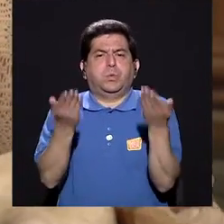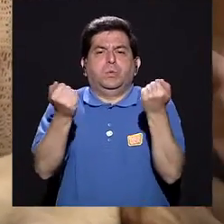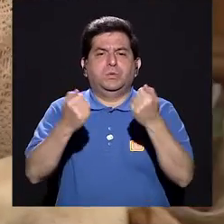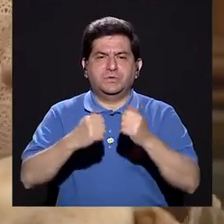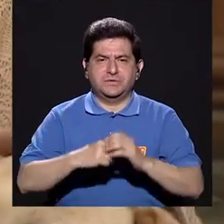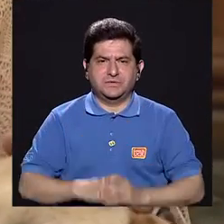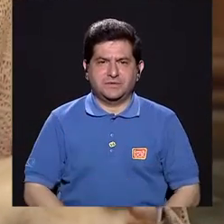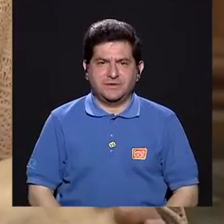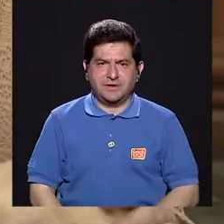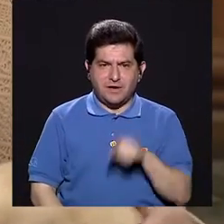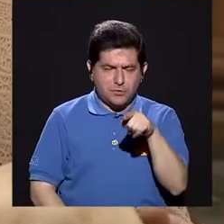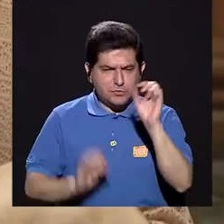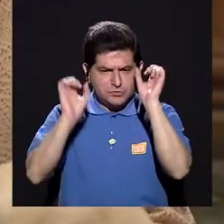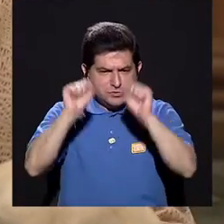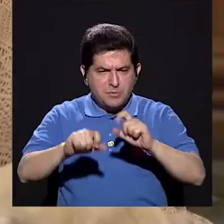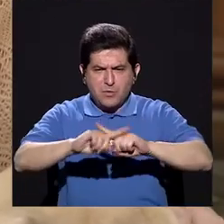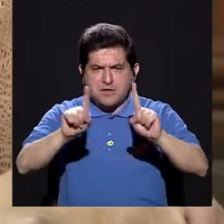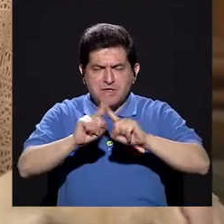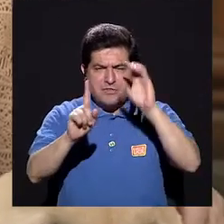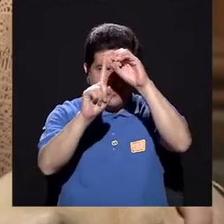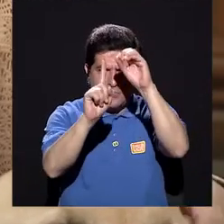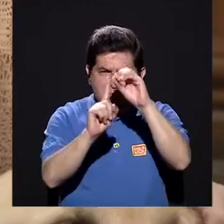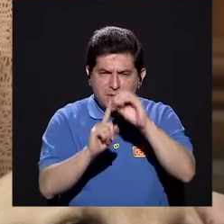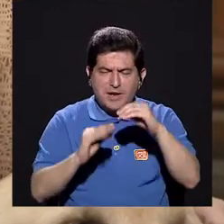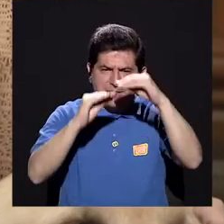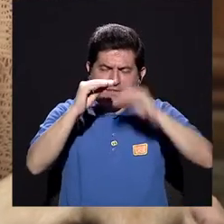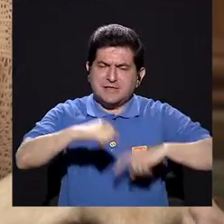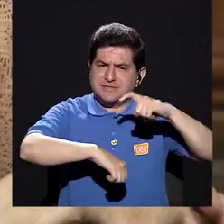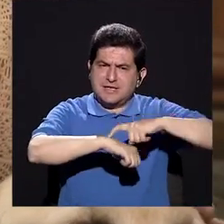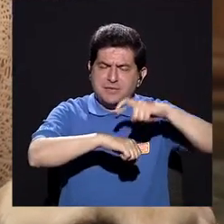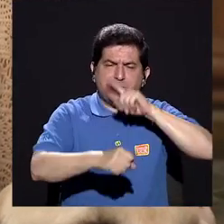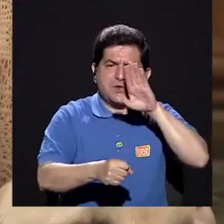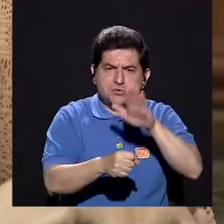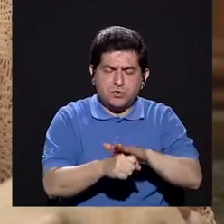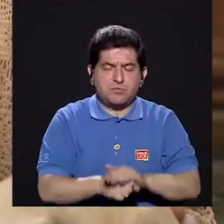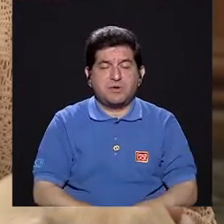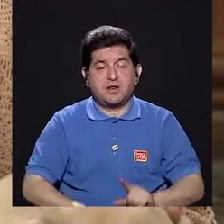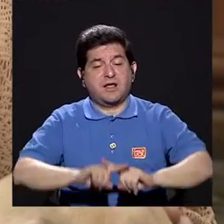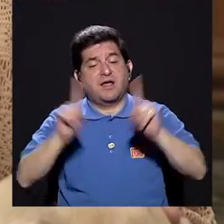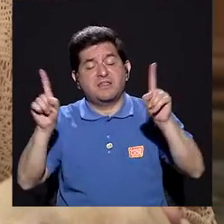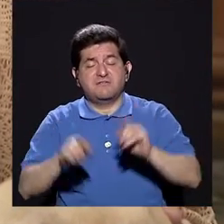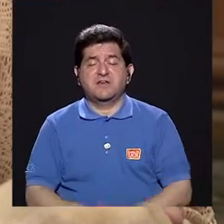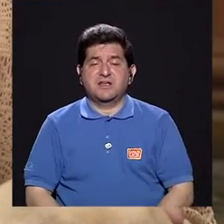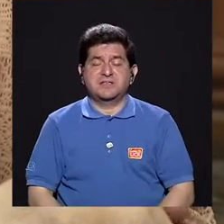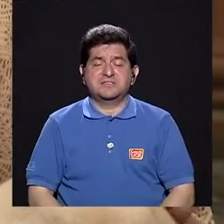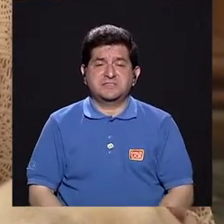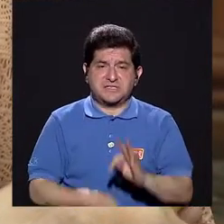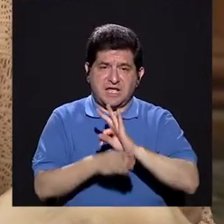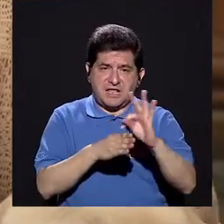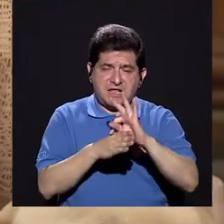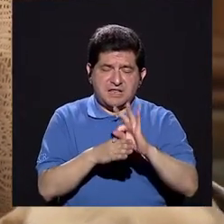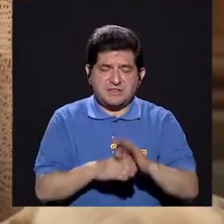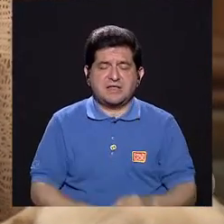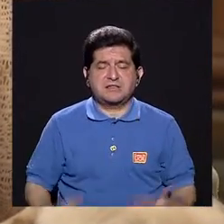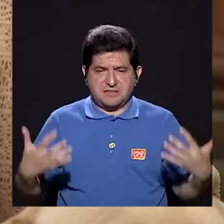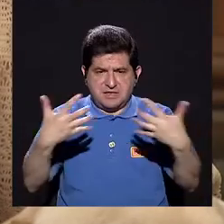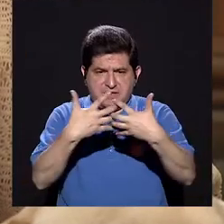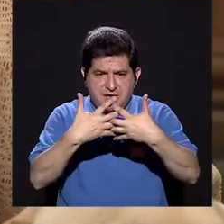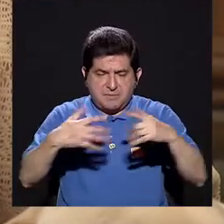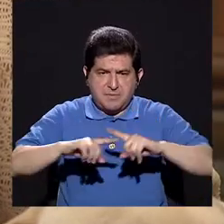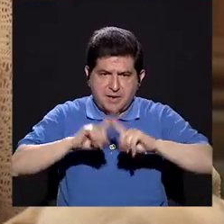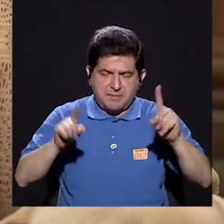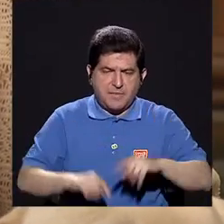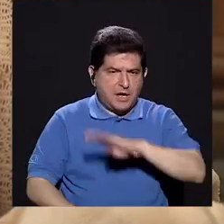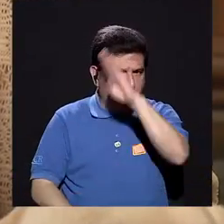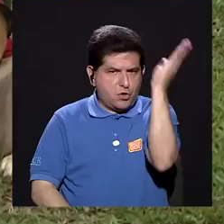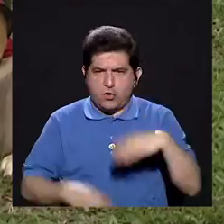Entonces usted logra muchos objetivos en menor tiempo que en una terapia complementaria, pero nunca se debe de abandonar